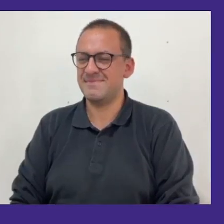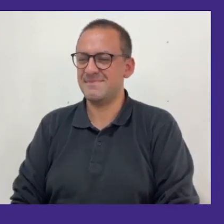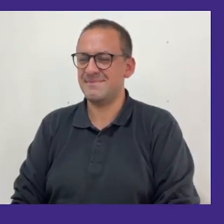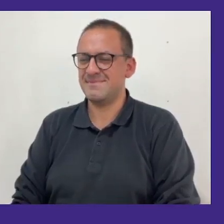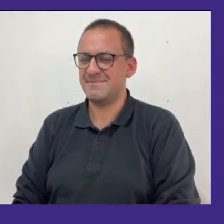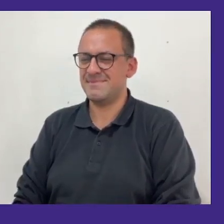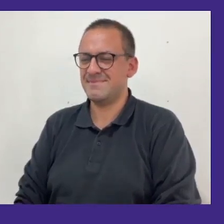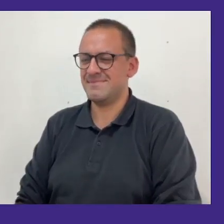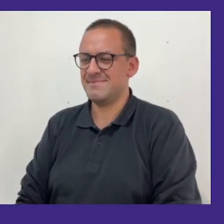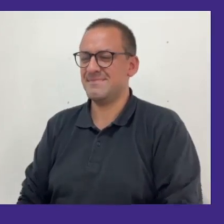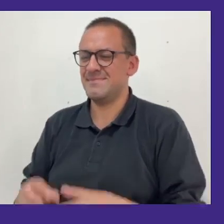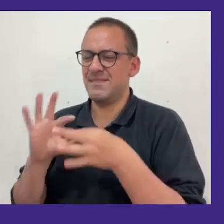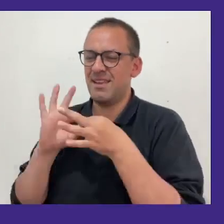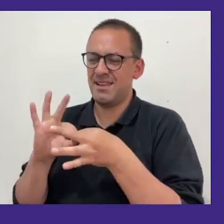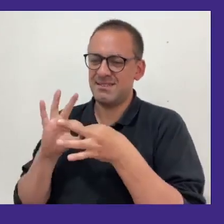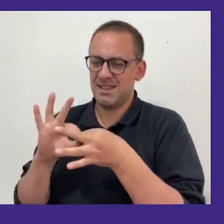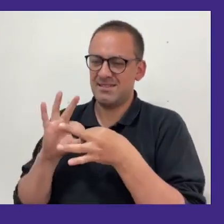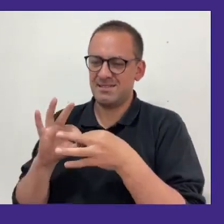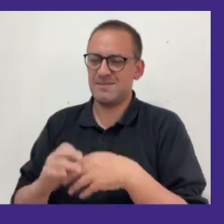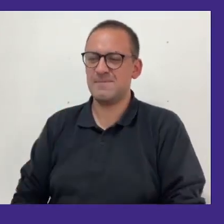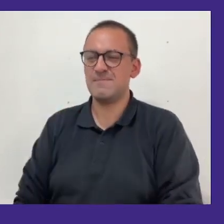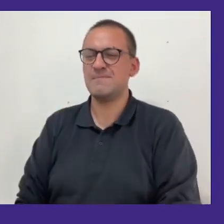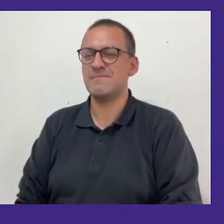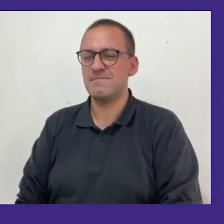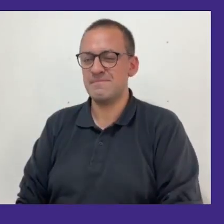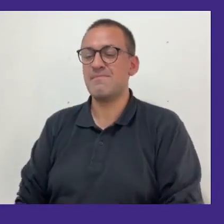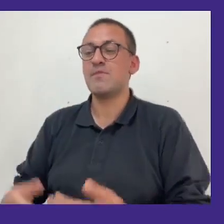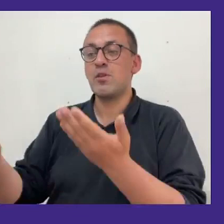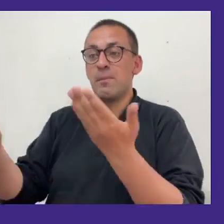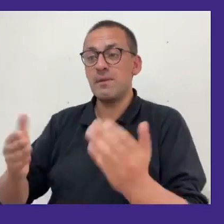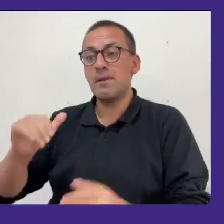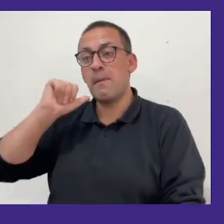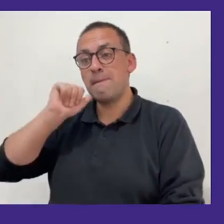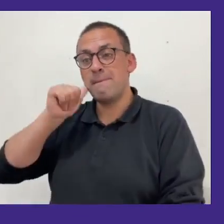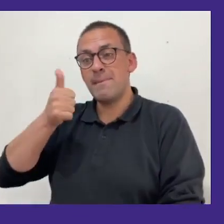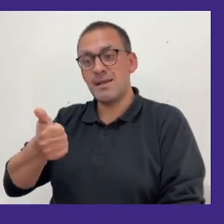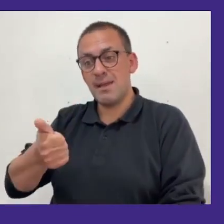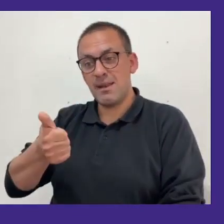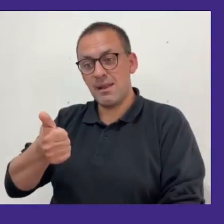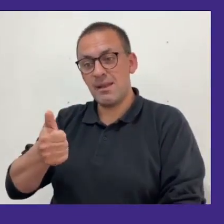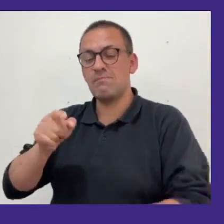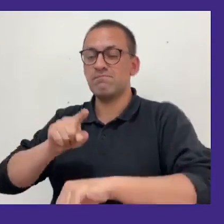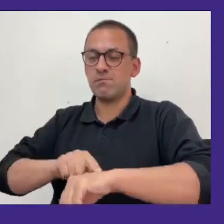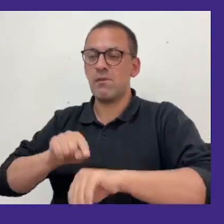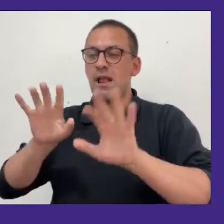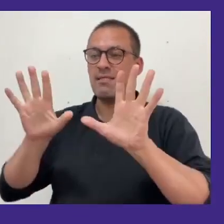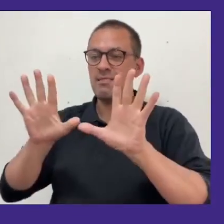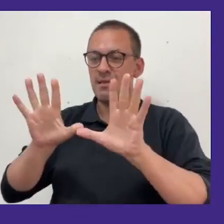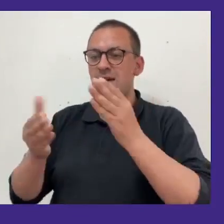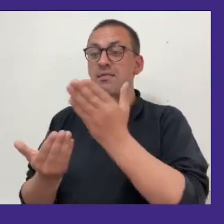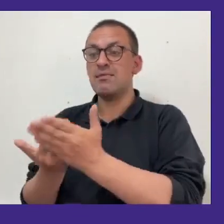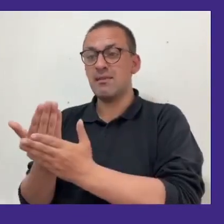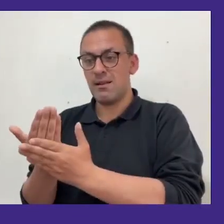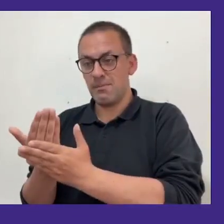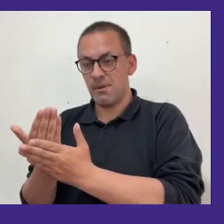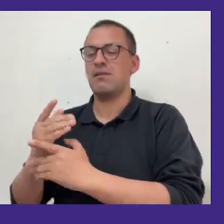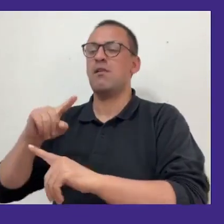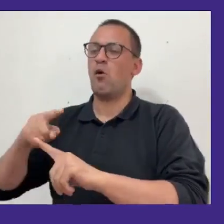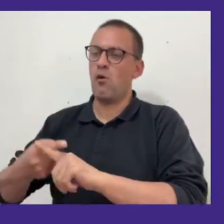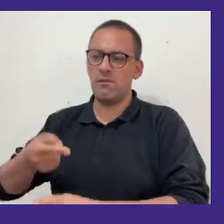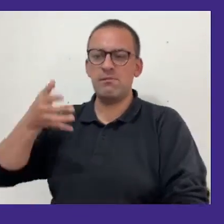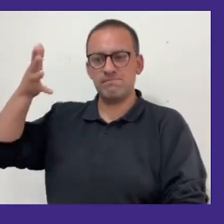muchas gracias los dejamos invitados para mañana a las diez que es la siguiente jornada